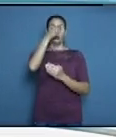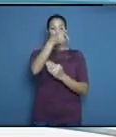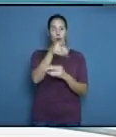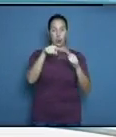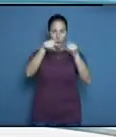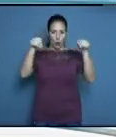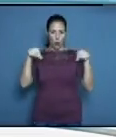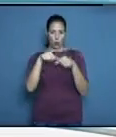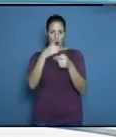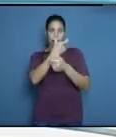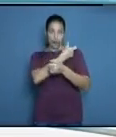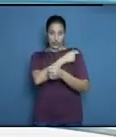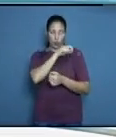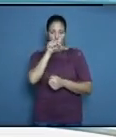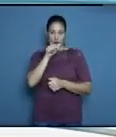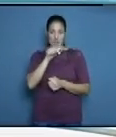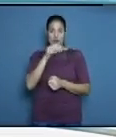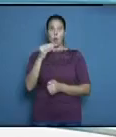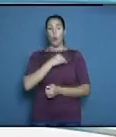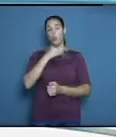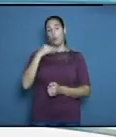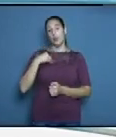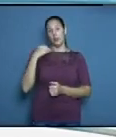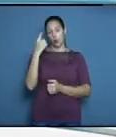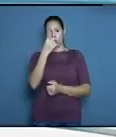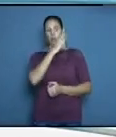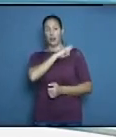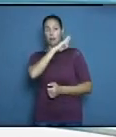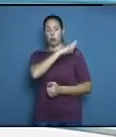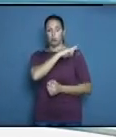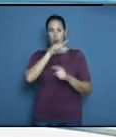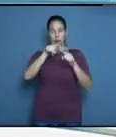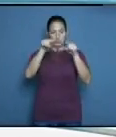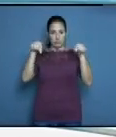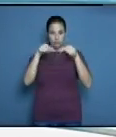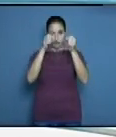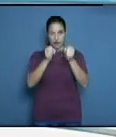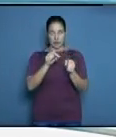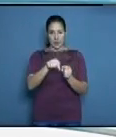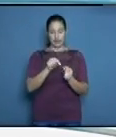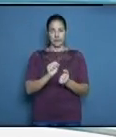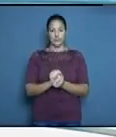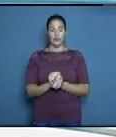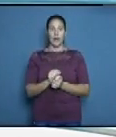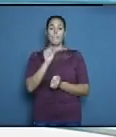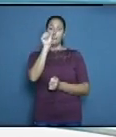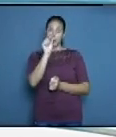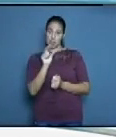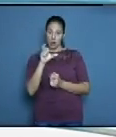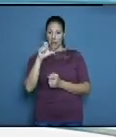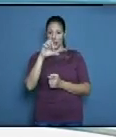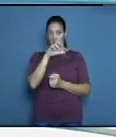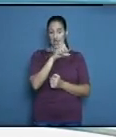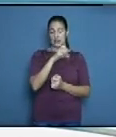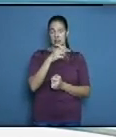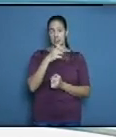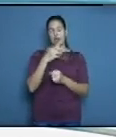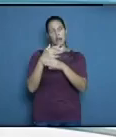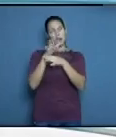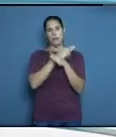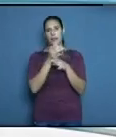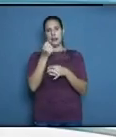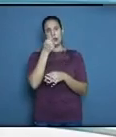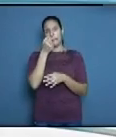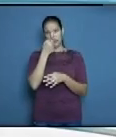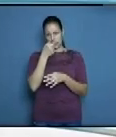el médico responsable del vacunatorio tiene la respuesta el tamoxifeno es un citostático y acuérdense que dijimos independencia porque ese citostático eso lo